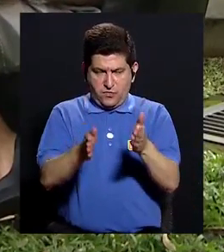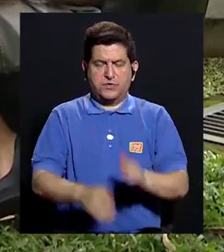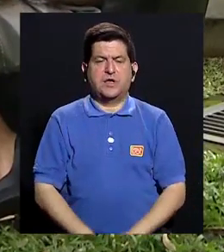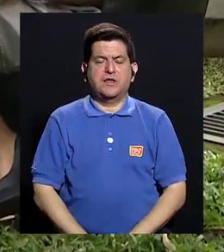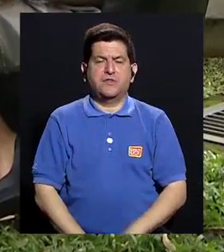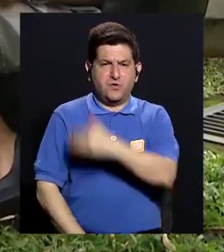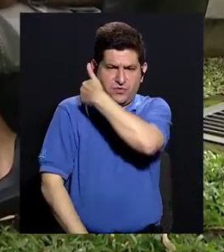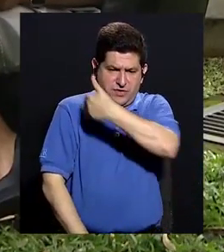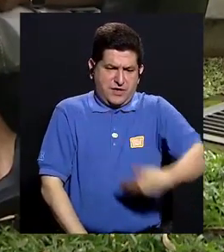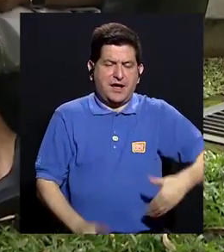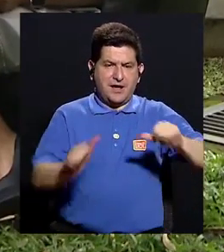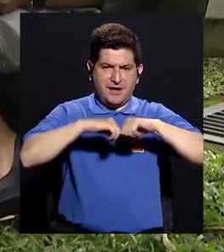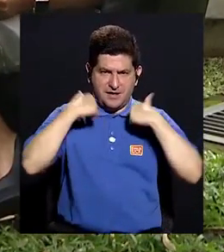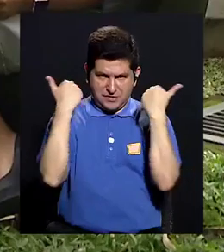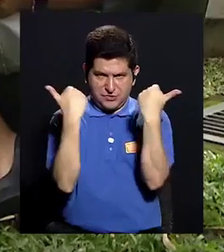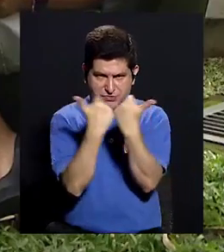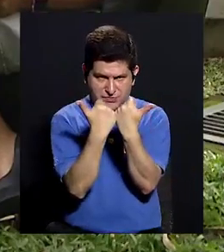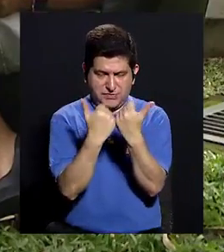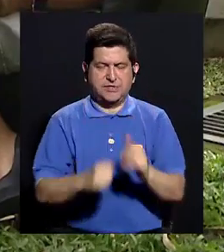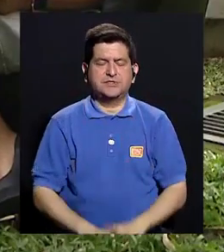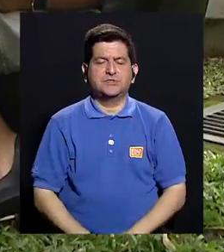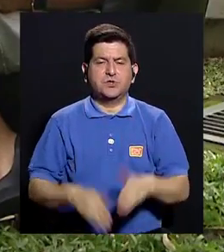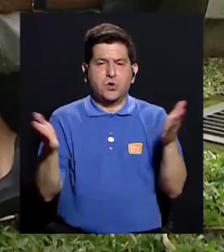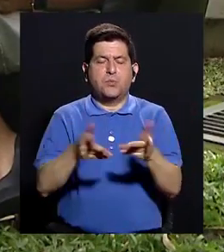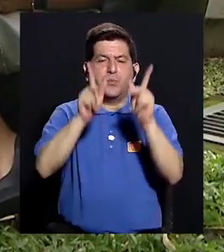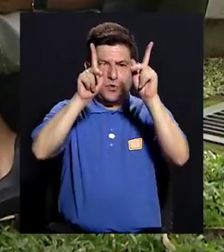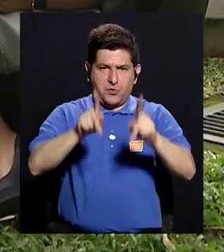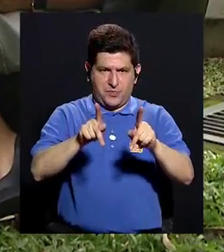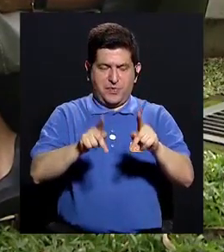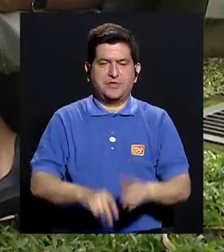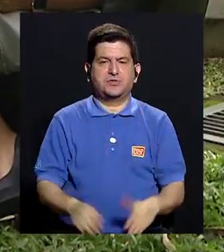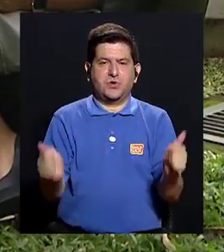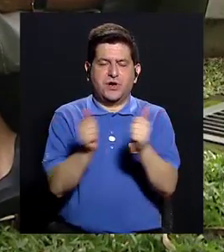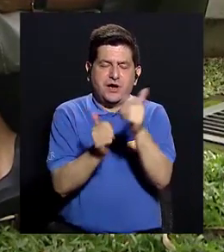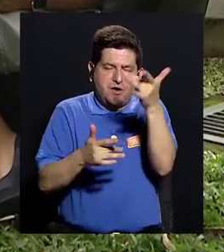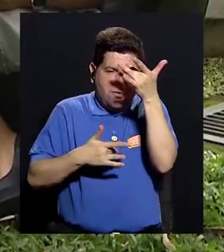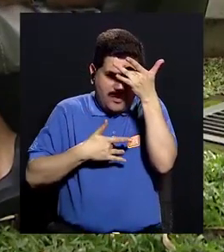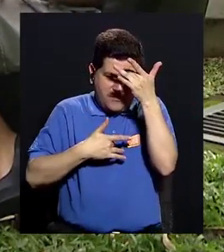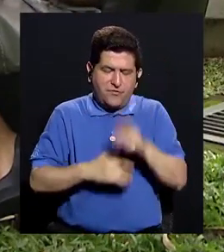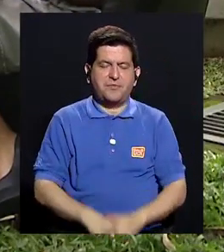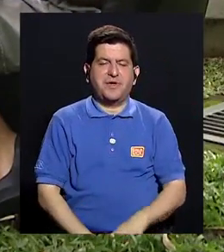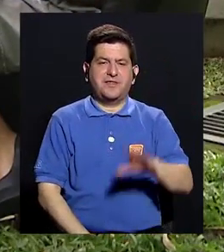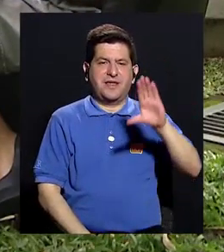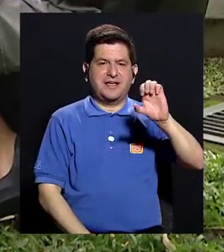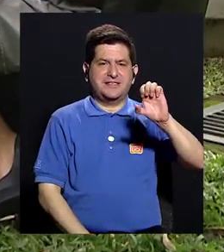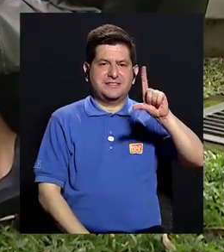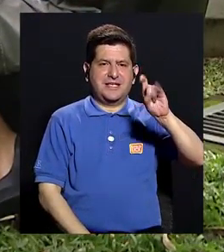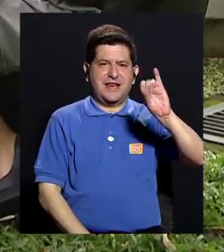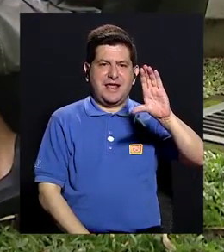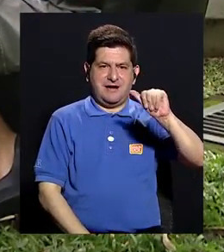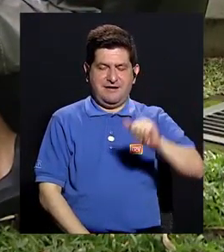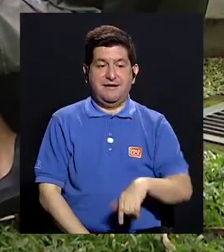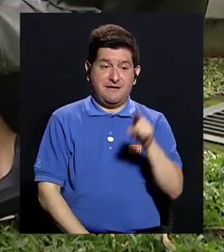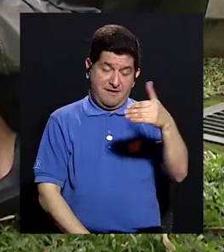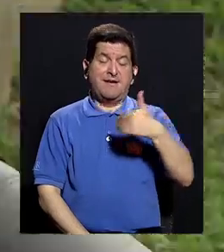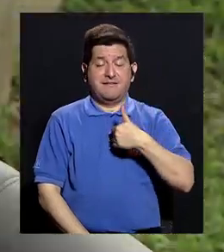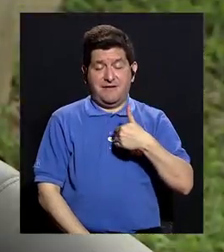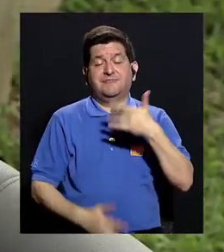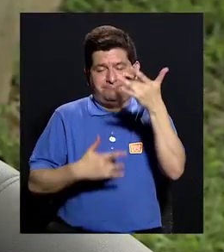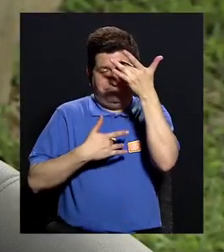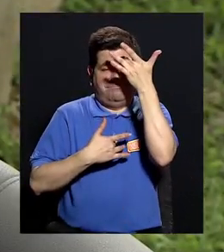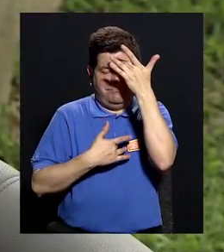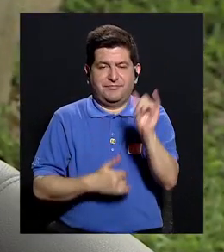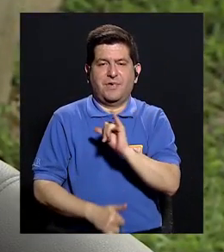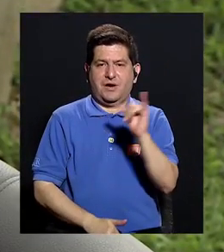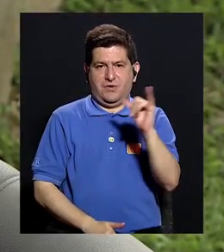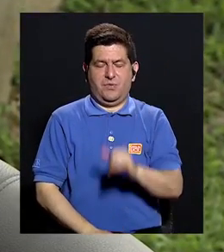y presidente de la asociación ProPersonas con Enfermedad Celiaca. Ella posee esta